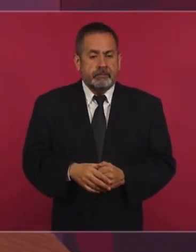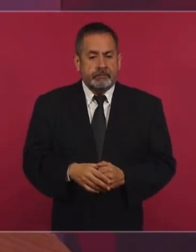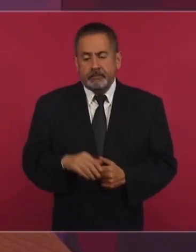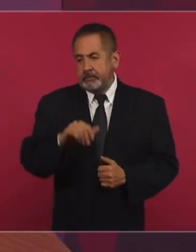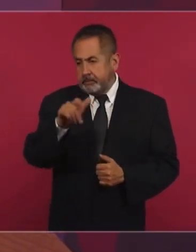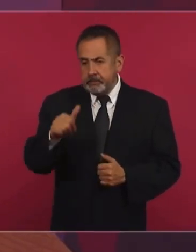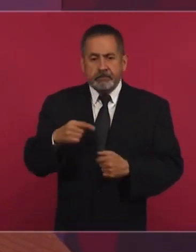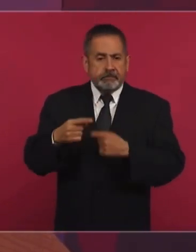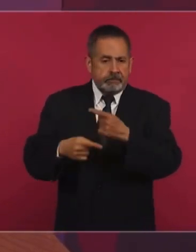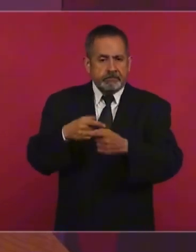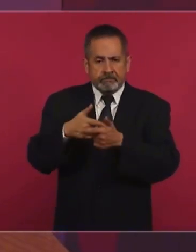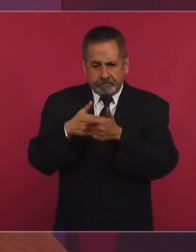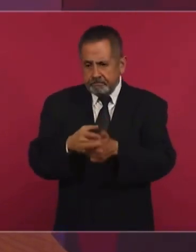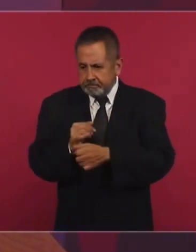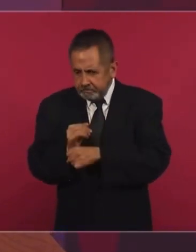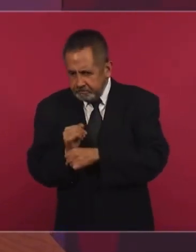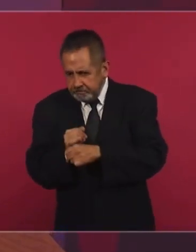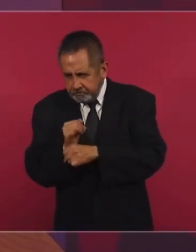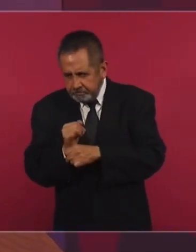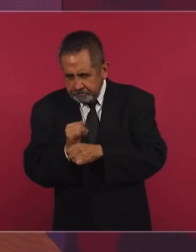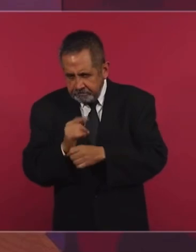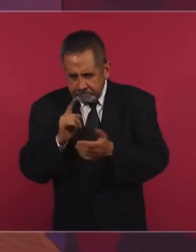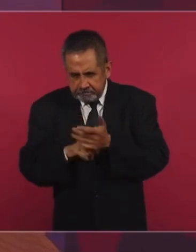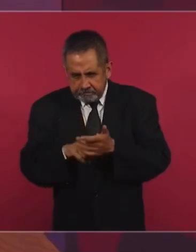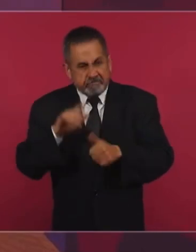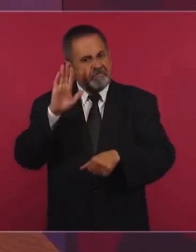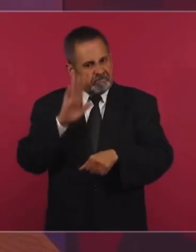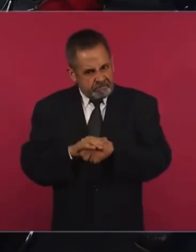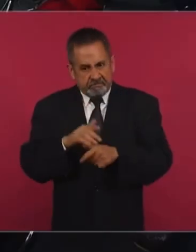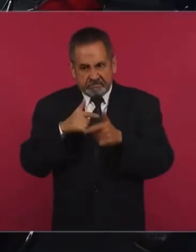continuó la investigación y se amplió